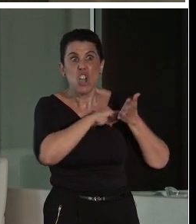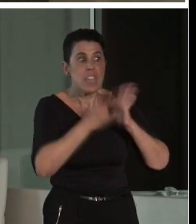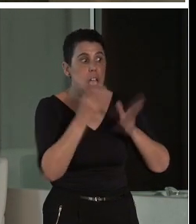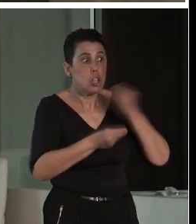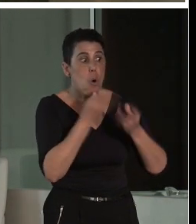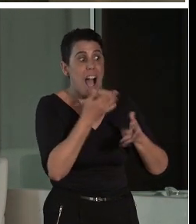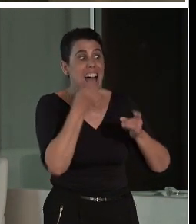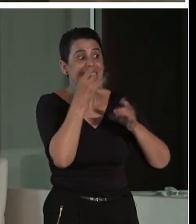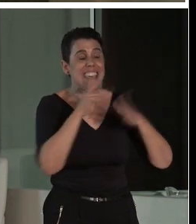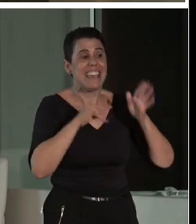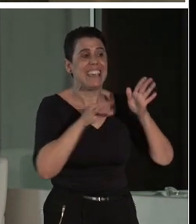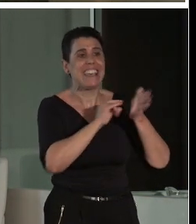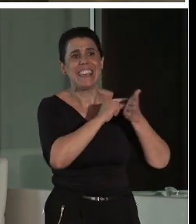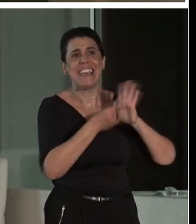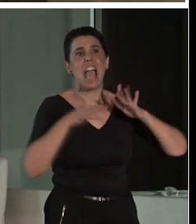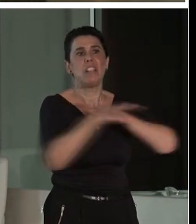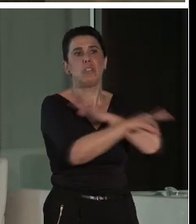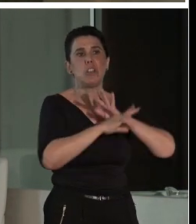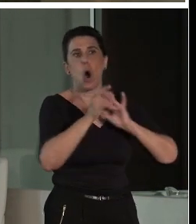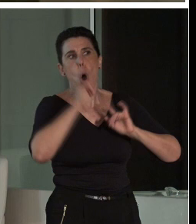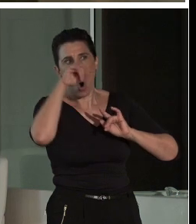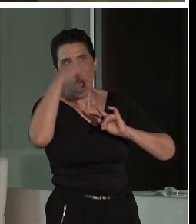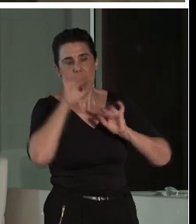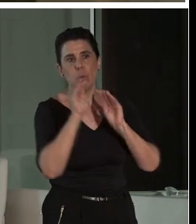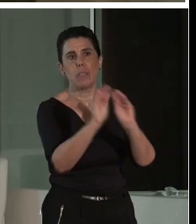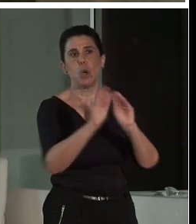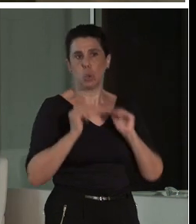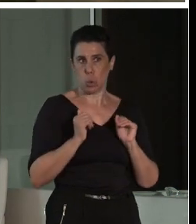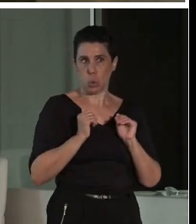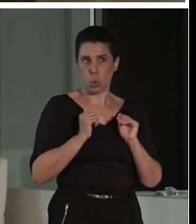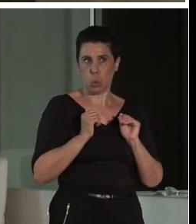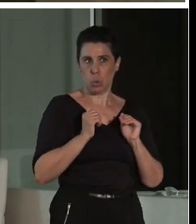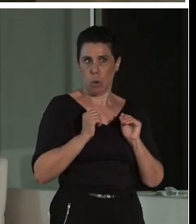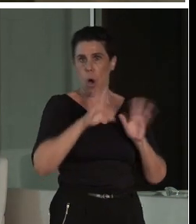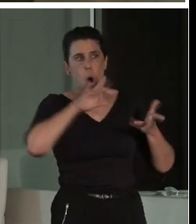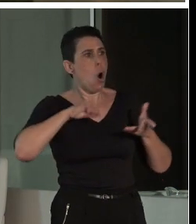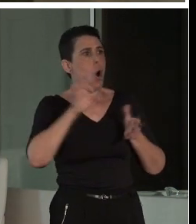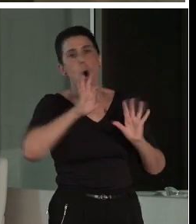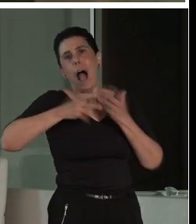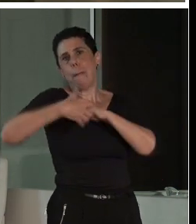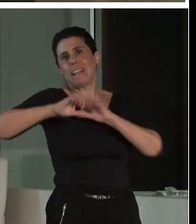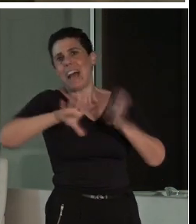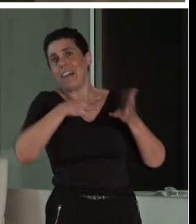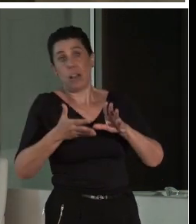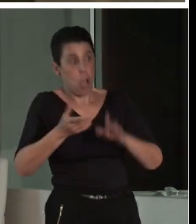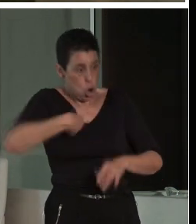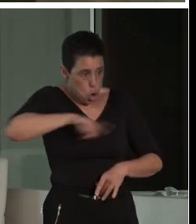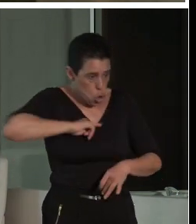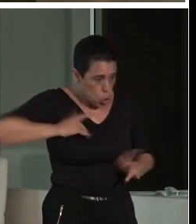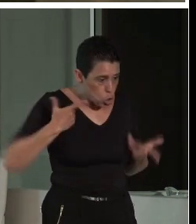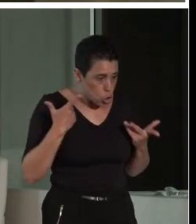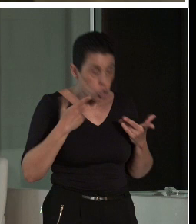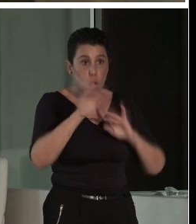o de museografía, o de educación. En este caso, ya sabéis, aprendizaje informal. Nosotros no estamos para educar, estamos para